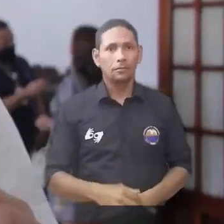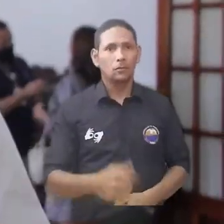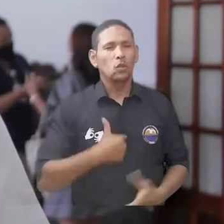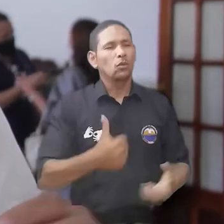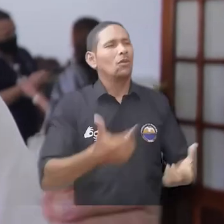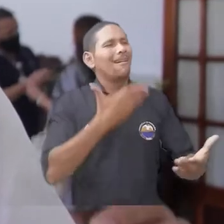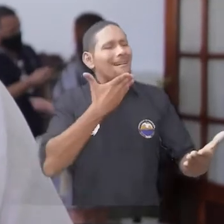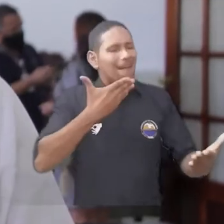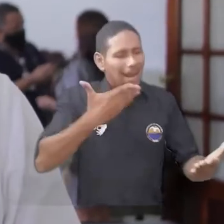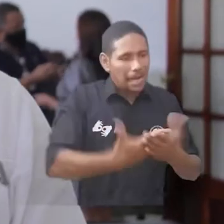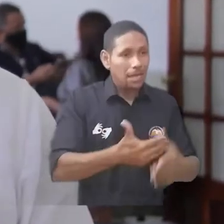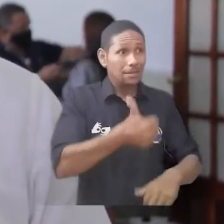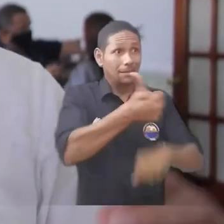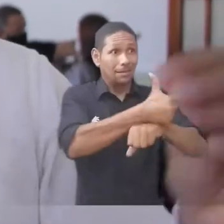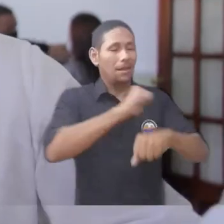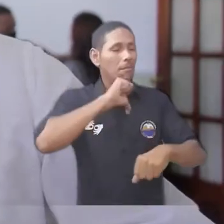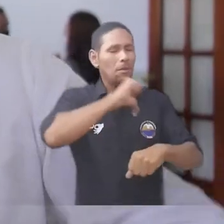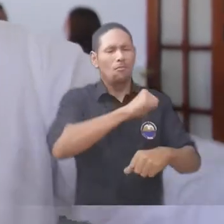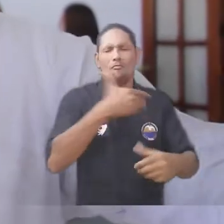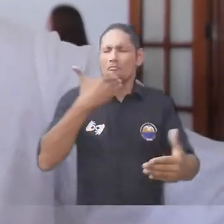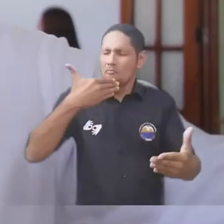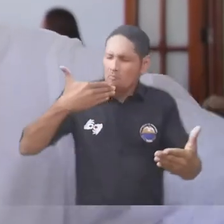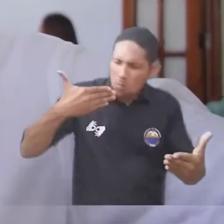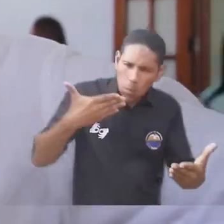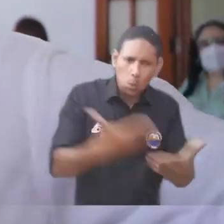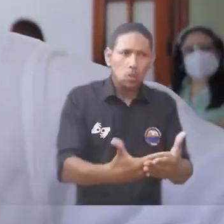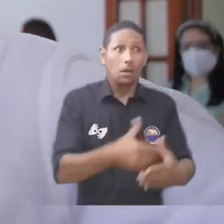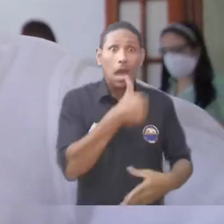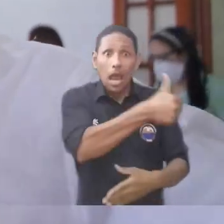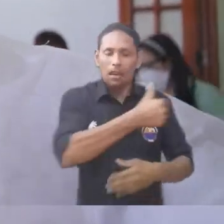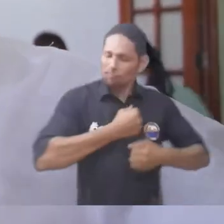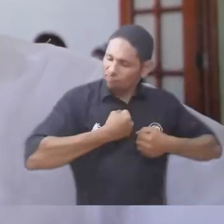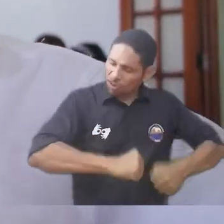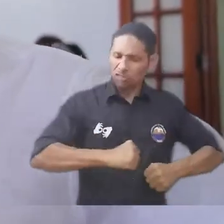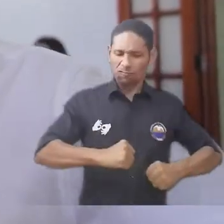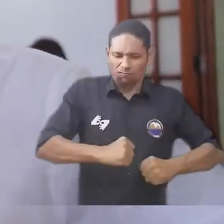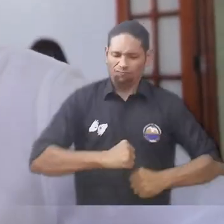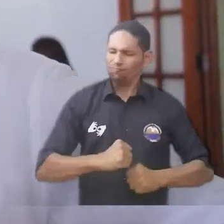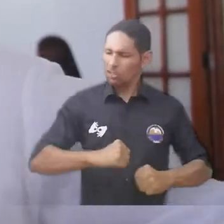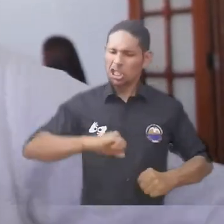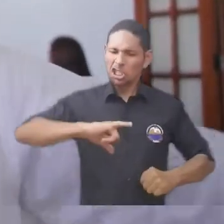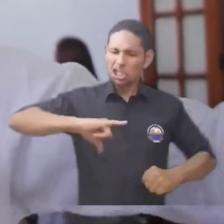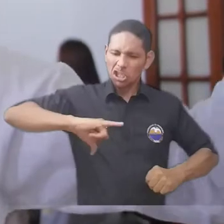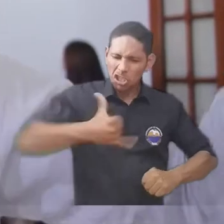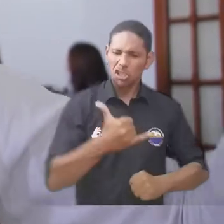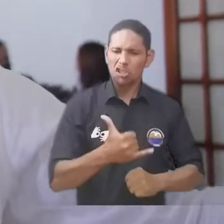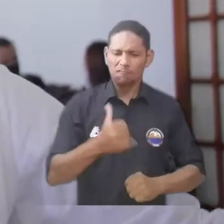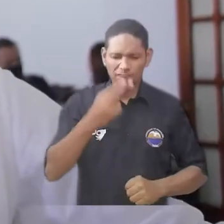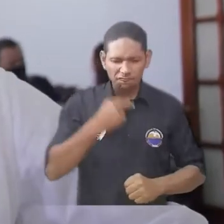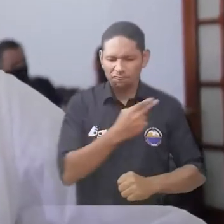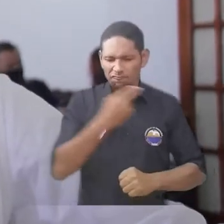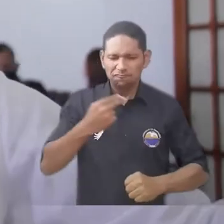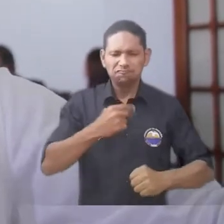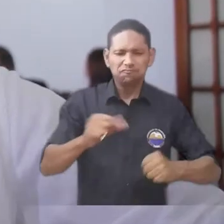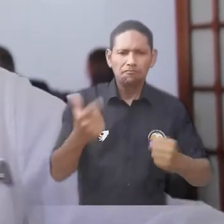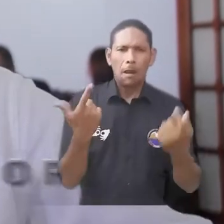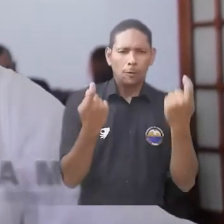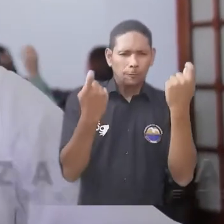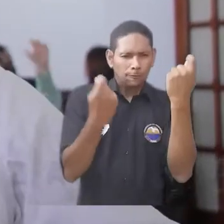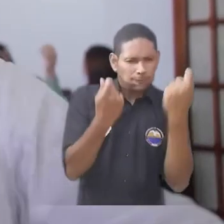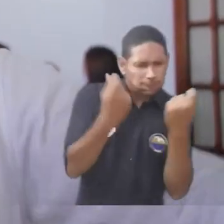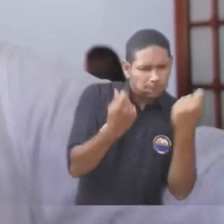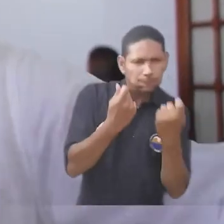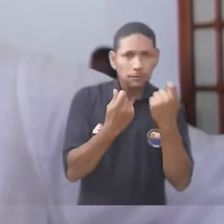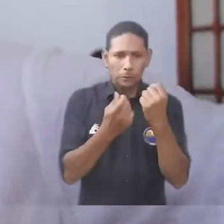rector Pablo Heras, gracias porque se despojó. Él dijo yo me pongo la camiseta y